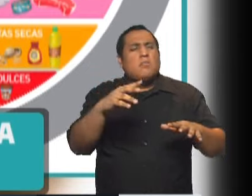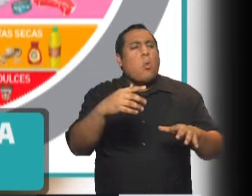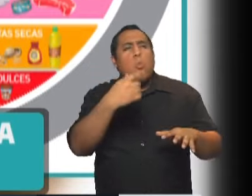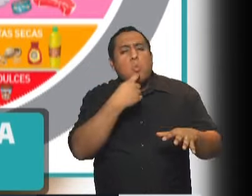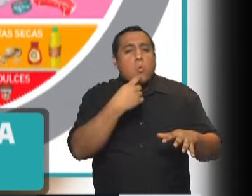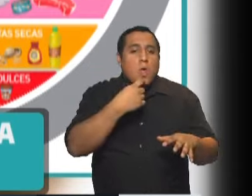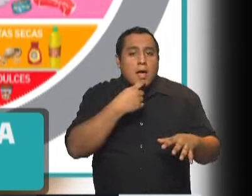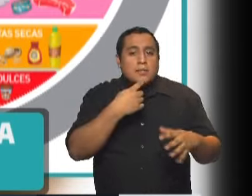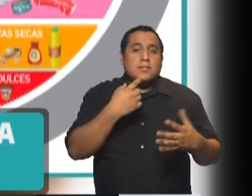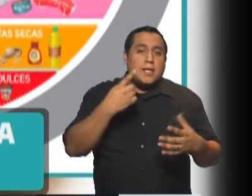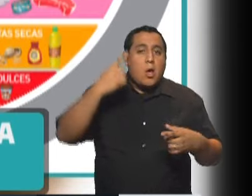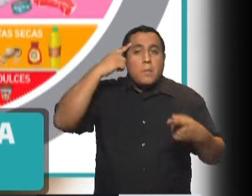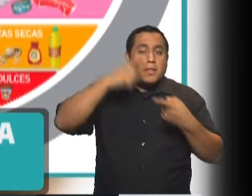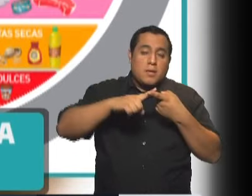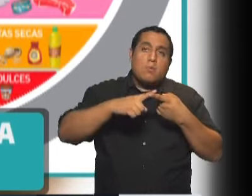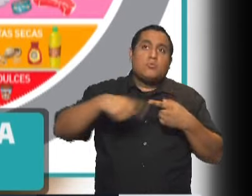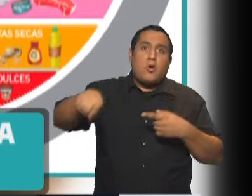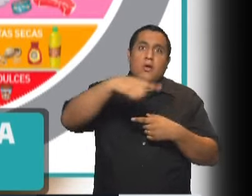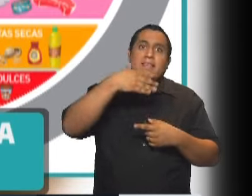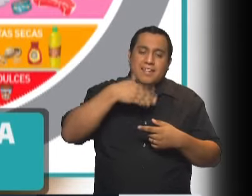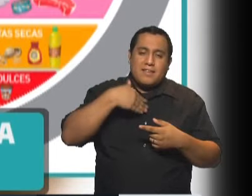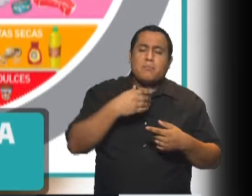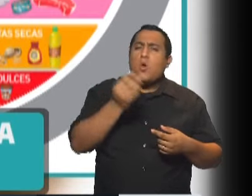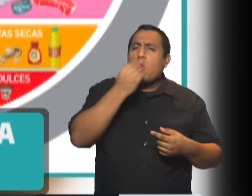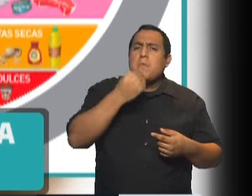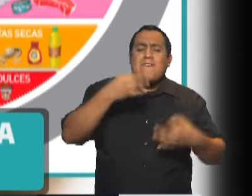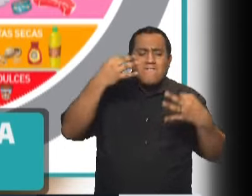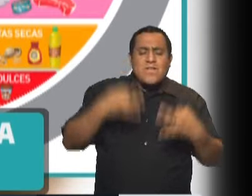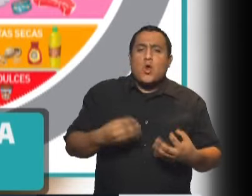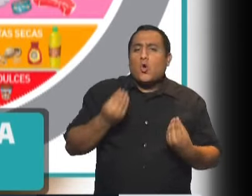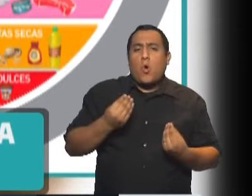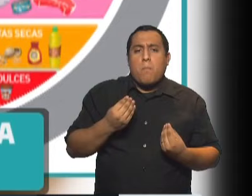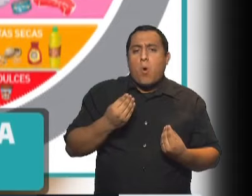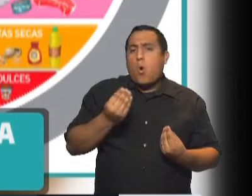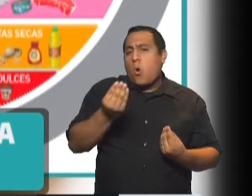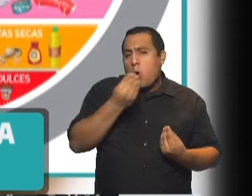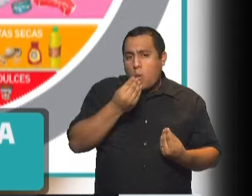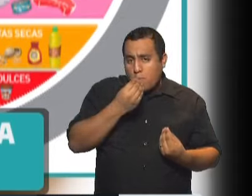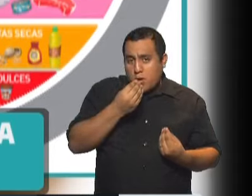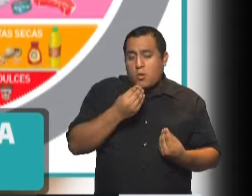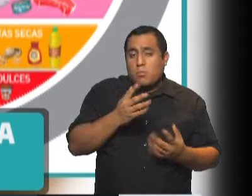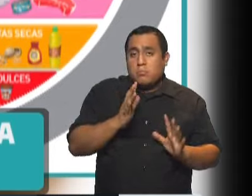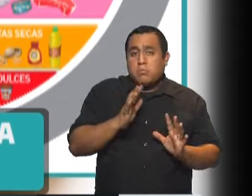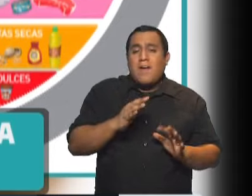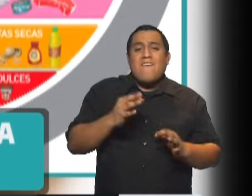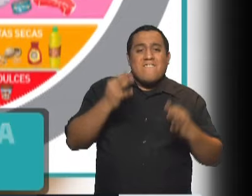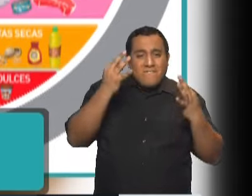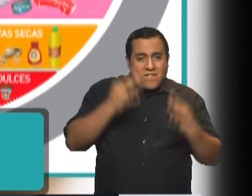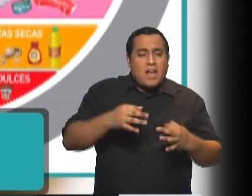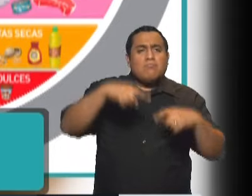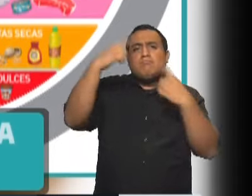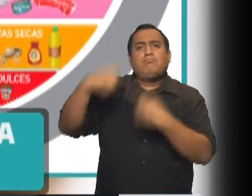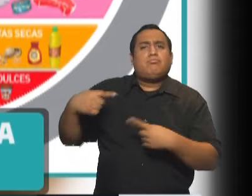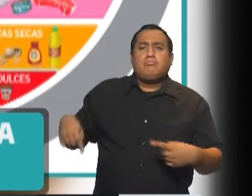justamente es poder entender cuál sería un plan de alimentación omnívoro y cuál sería un plan de alimentación correcto basado